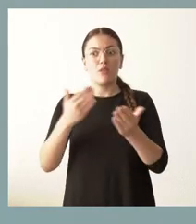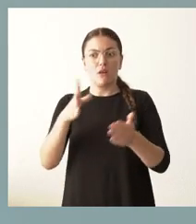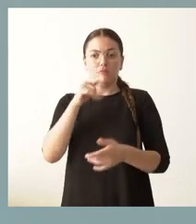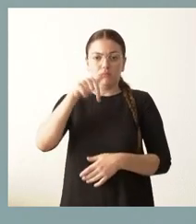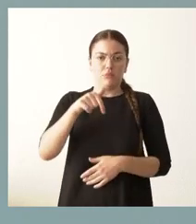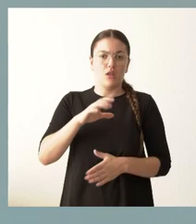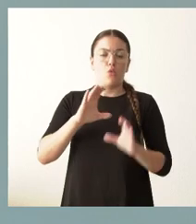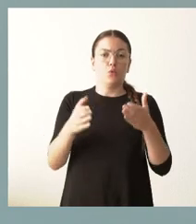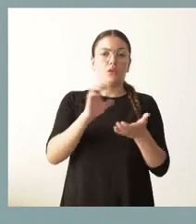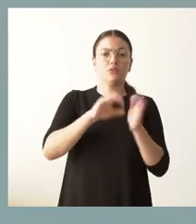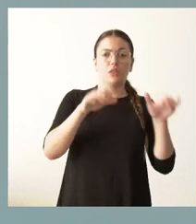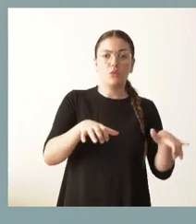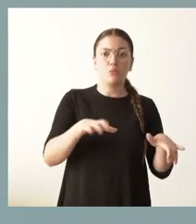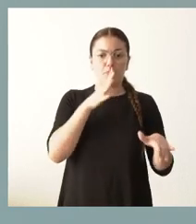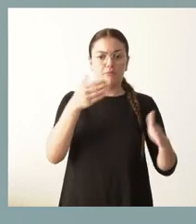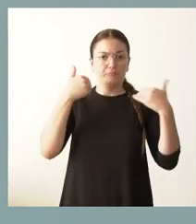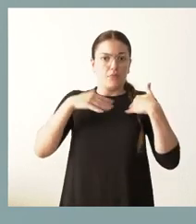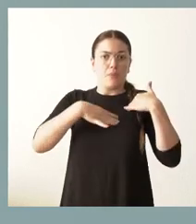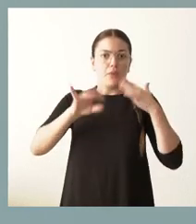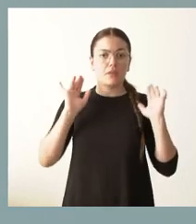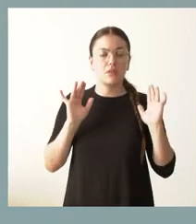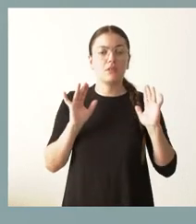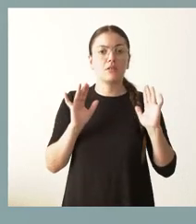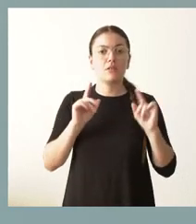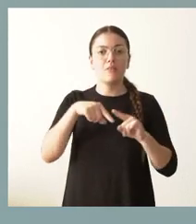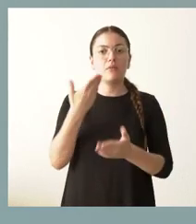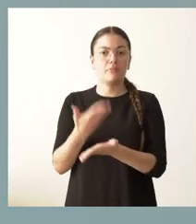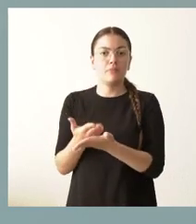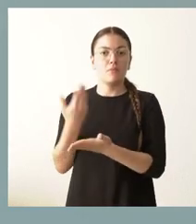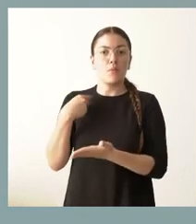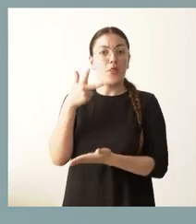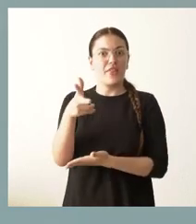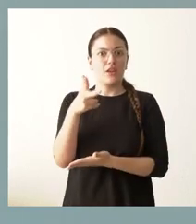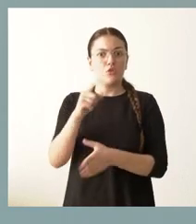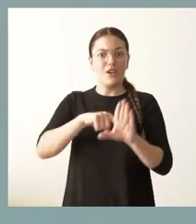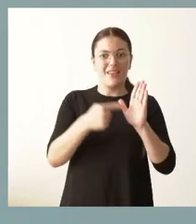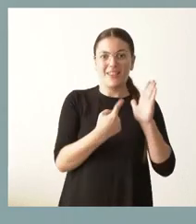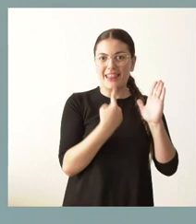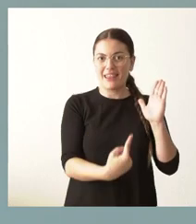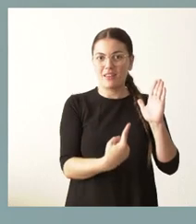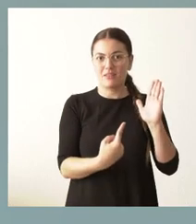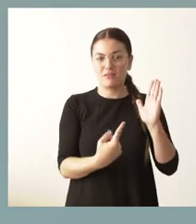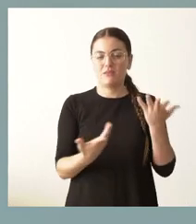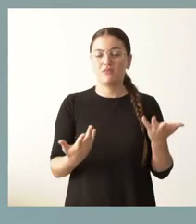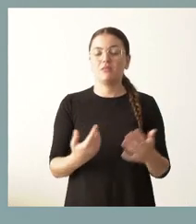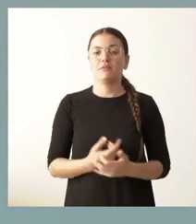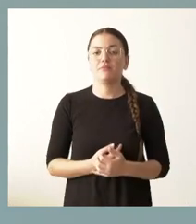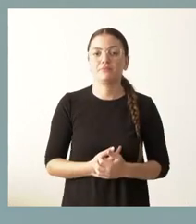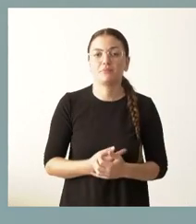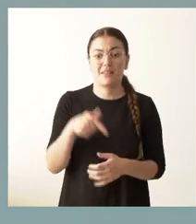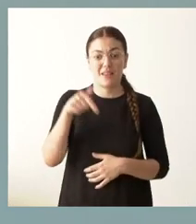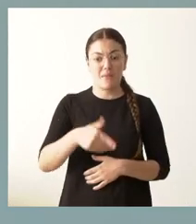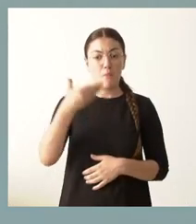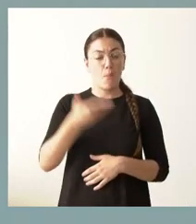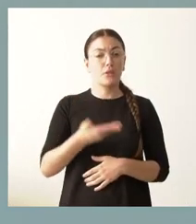Castilla y en la parte que nos pueda corresponder, pues de hacer efectivo el derecho que regulamos en una ley. Aquí sería fundamental y esencial